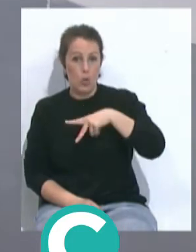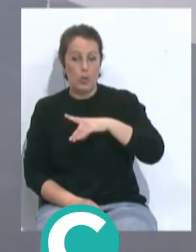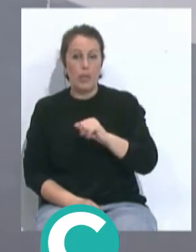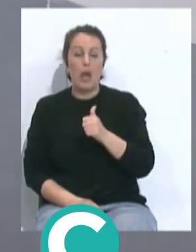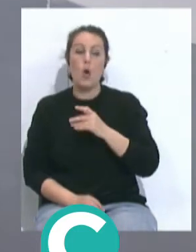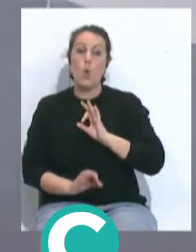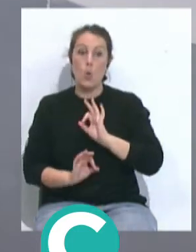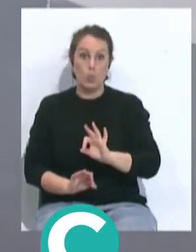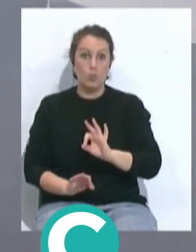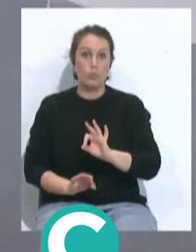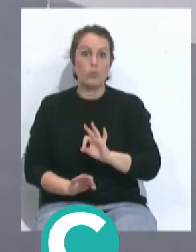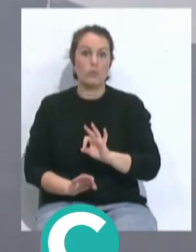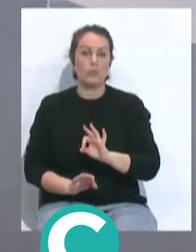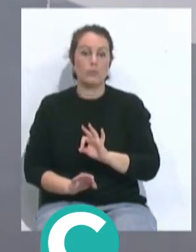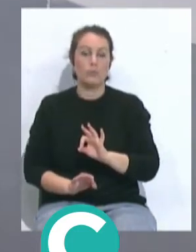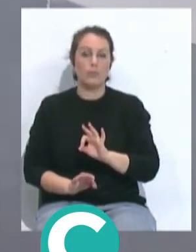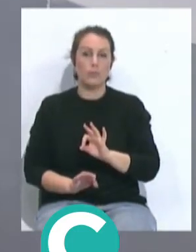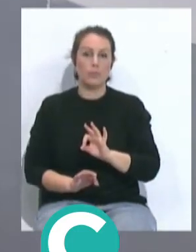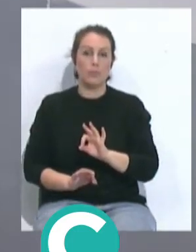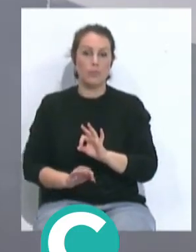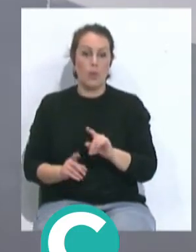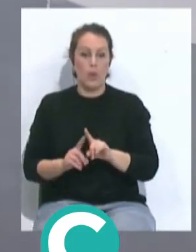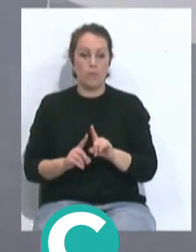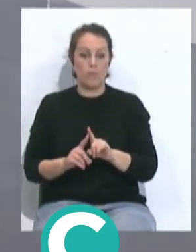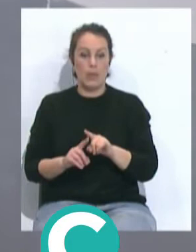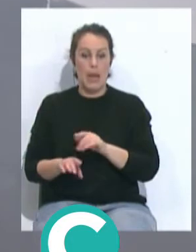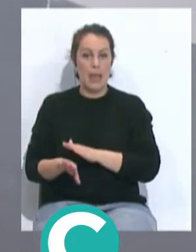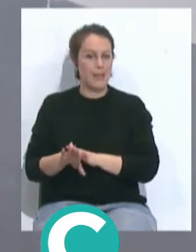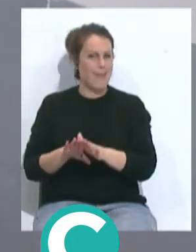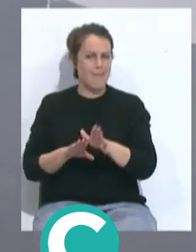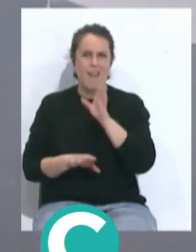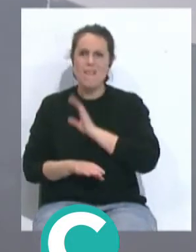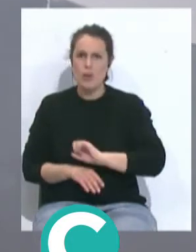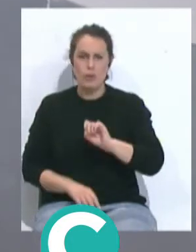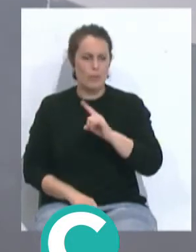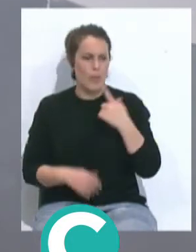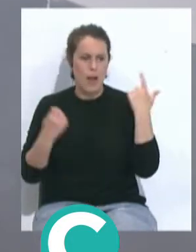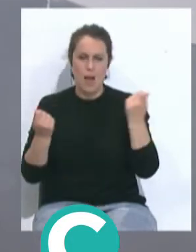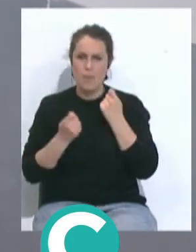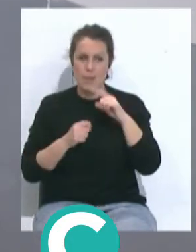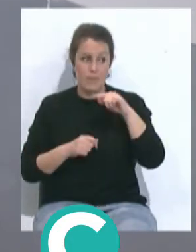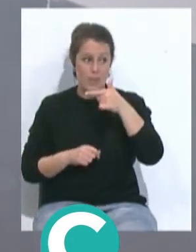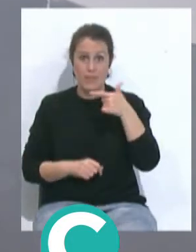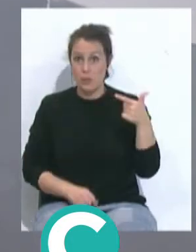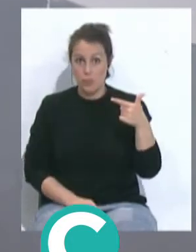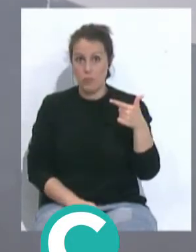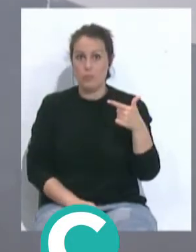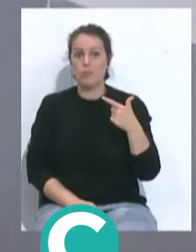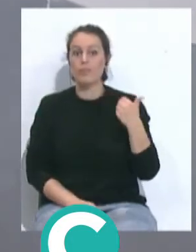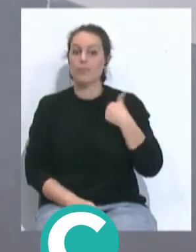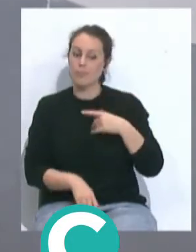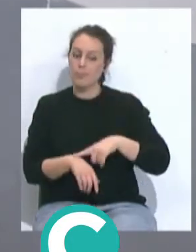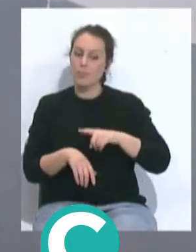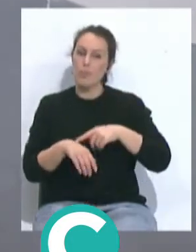del Puerto de Santa María se erigió en un lateral espectacular la primera campaña en primera división. Eso dio